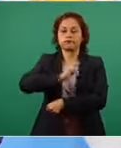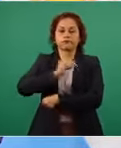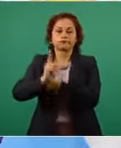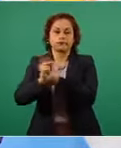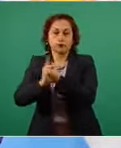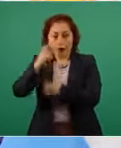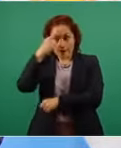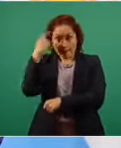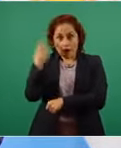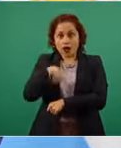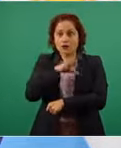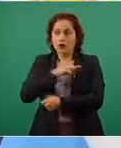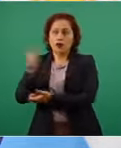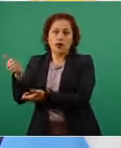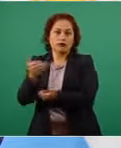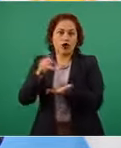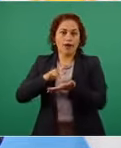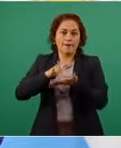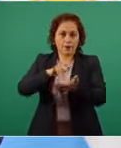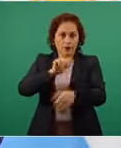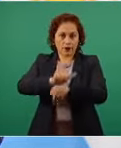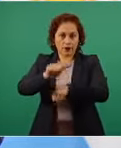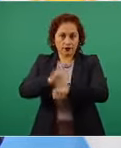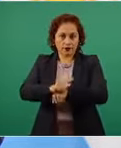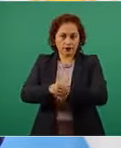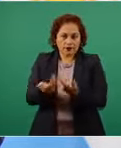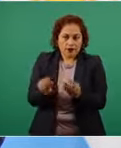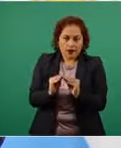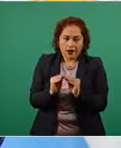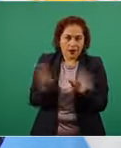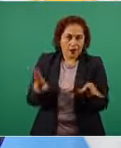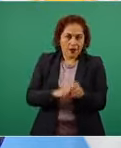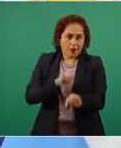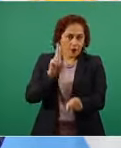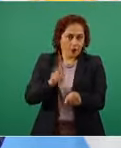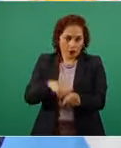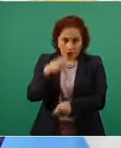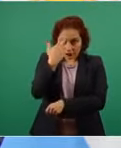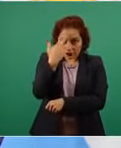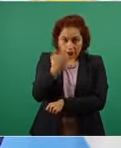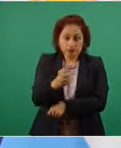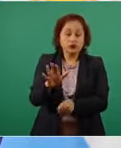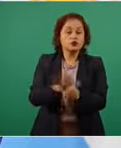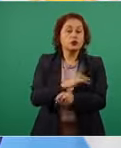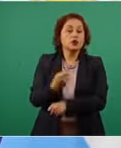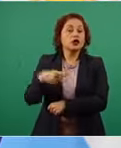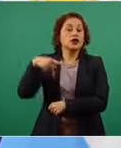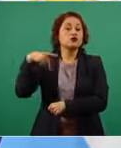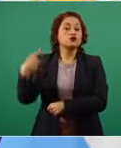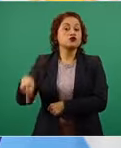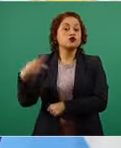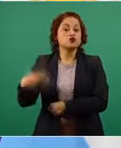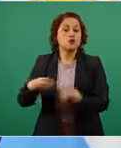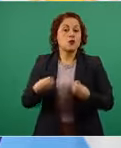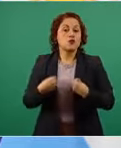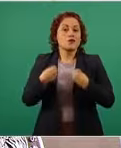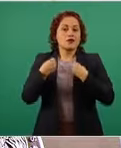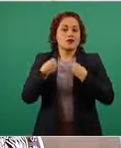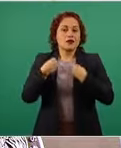para Argentina es algo absolutamente razonable porque su vida queda expuesta con todo eso